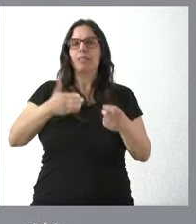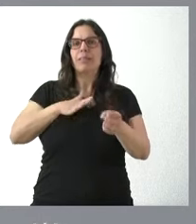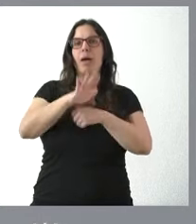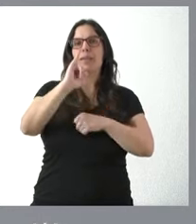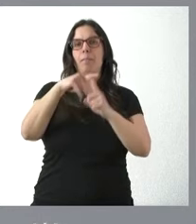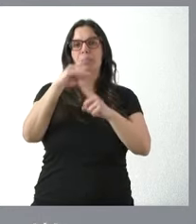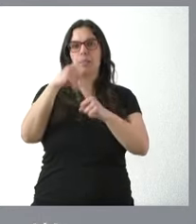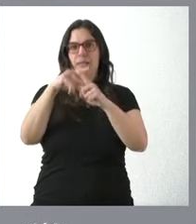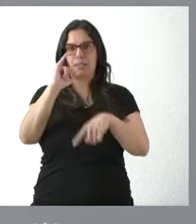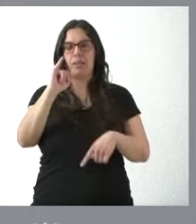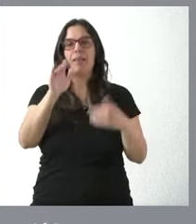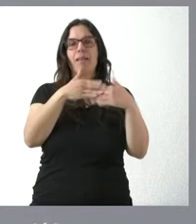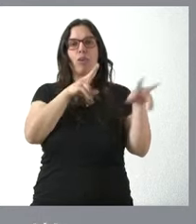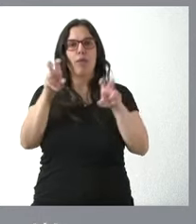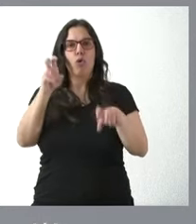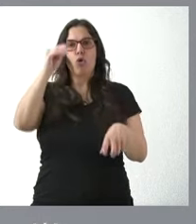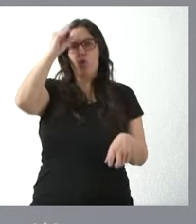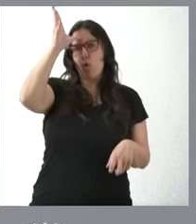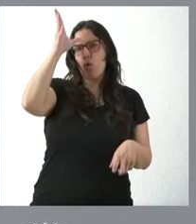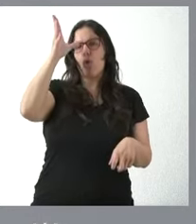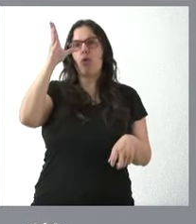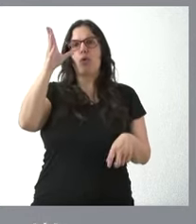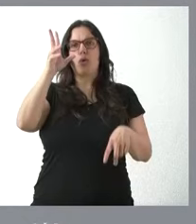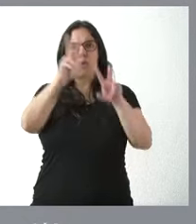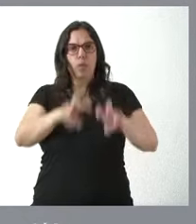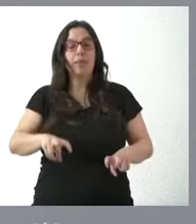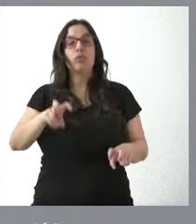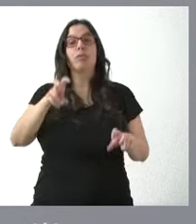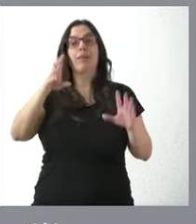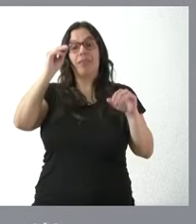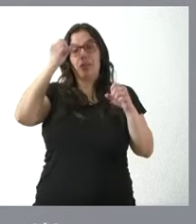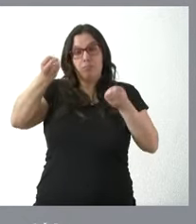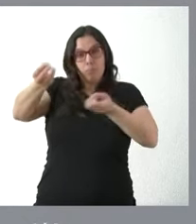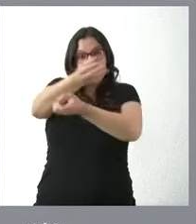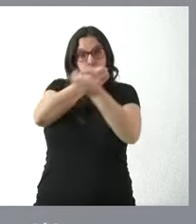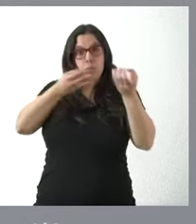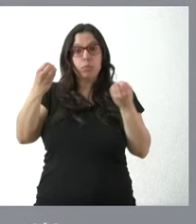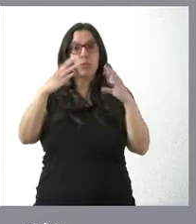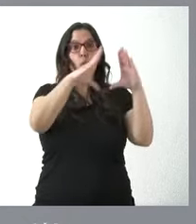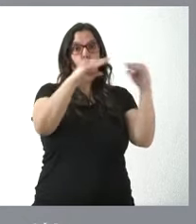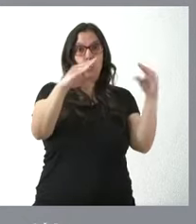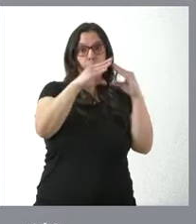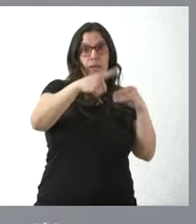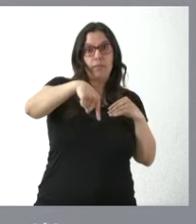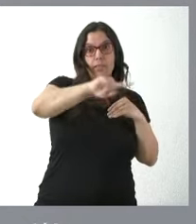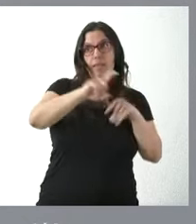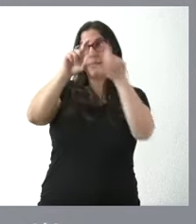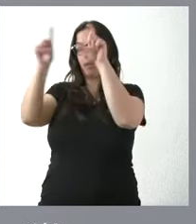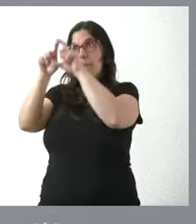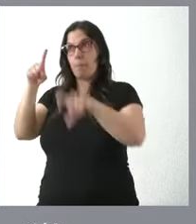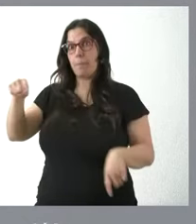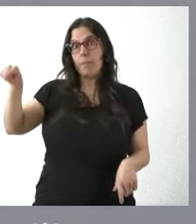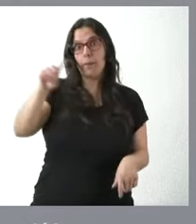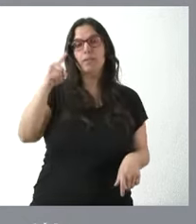+, de Masí, la innovación y el conocimiento y, por tanto, donde la transferencia del conocimiento entre sus universidades y empresas pueden tener este